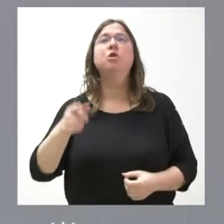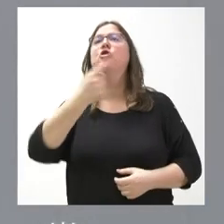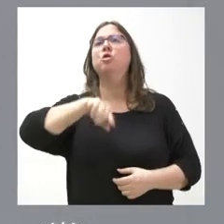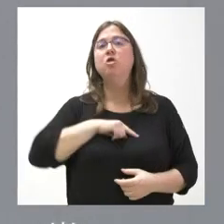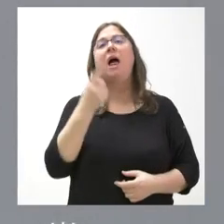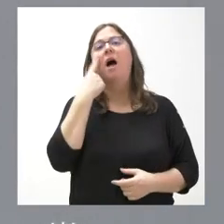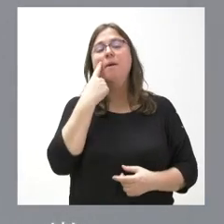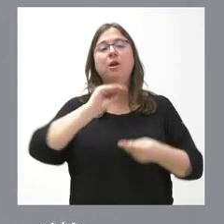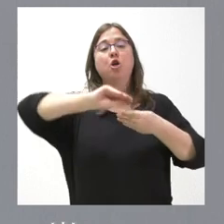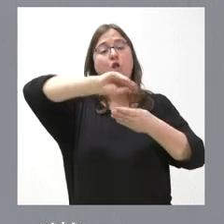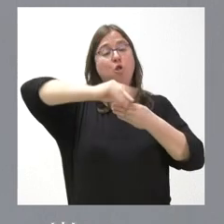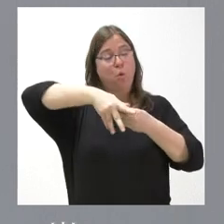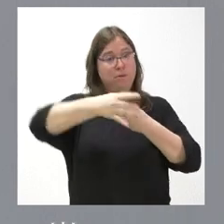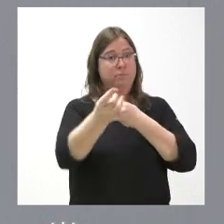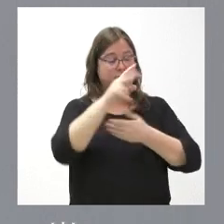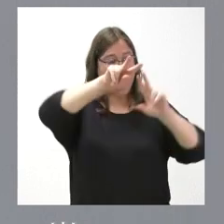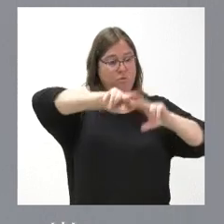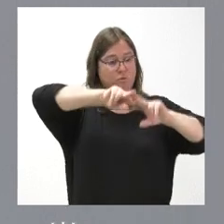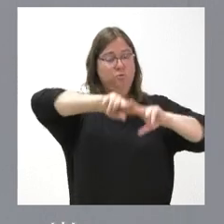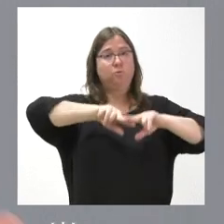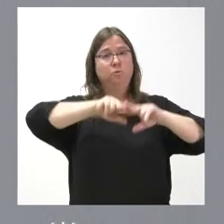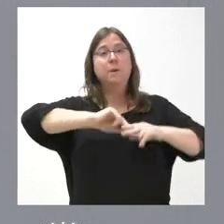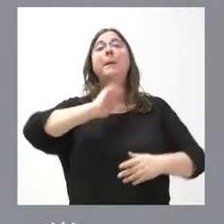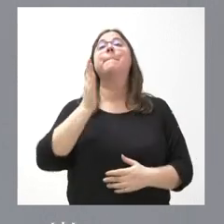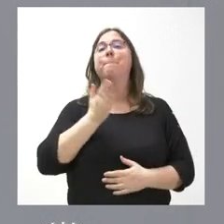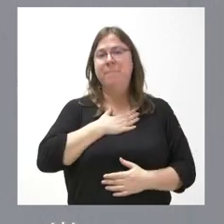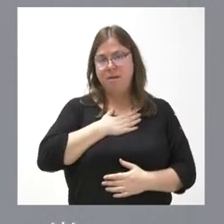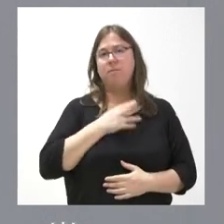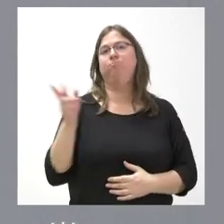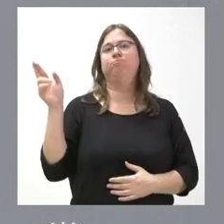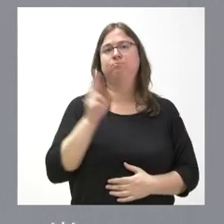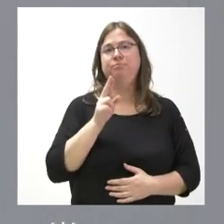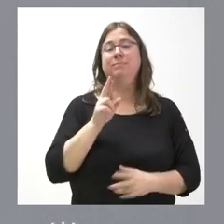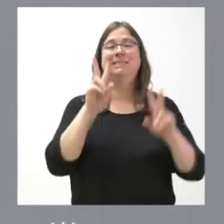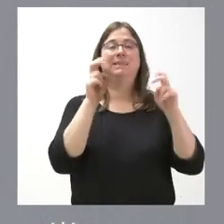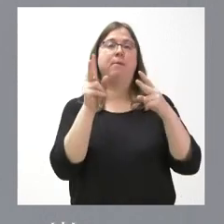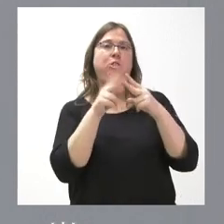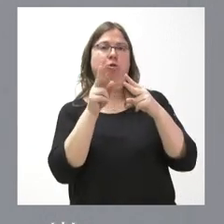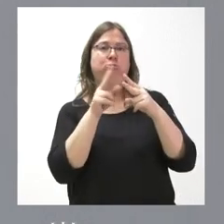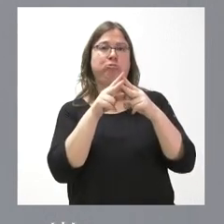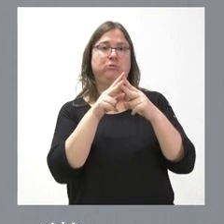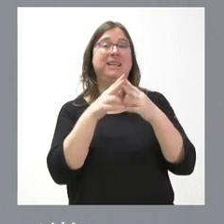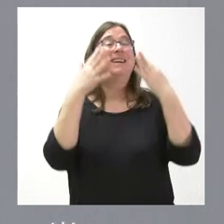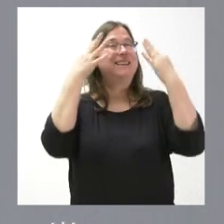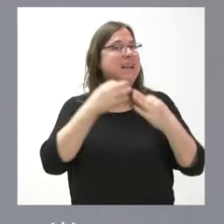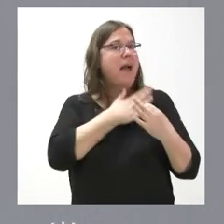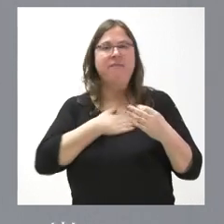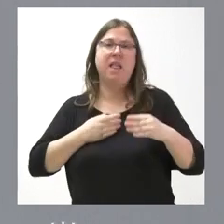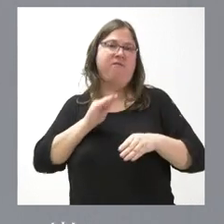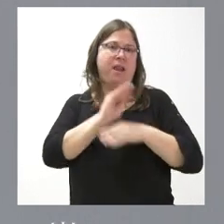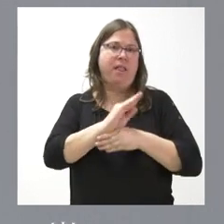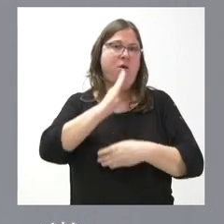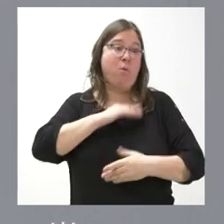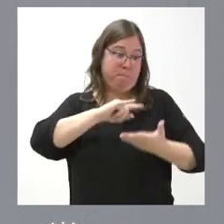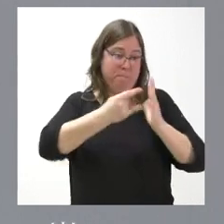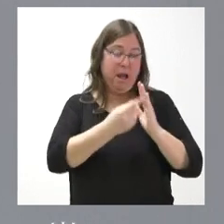viendo esta documentación que se nos ha entregado y mañana insistiremos en este doble aspecto, asegurar la financiación adecuada para